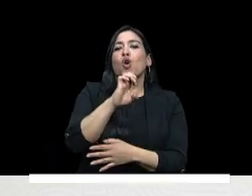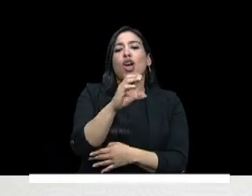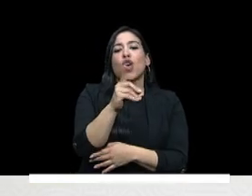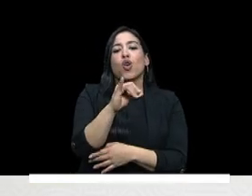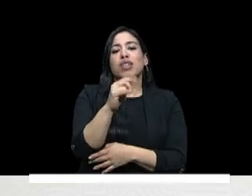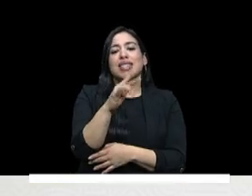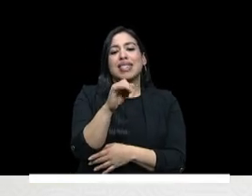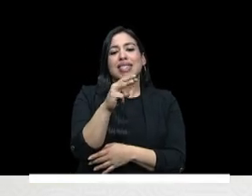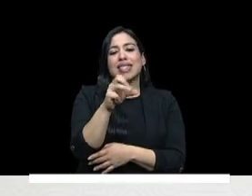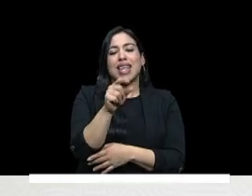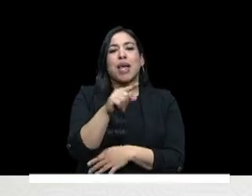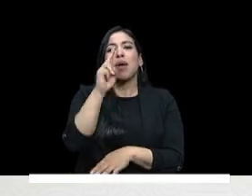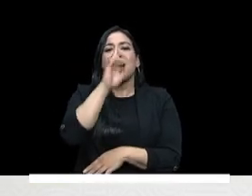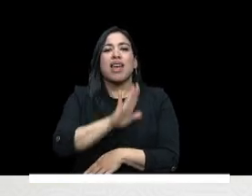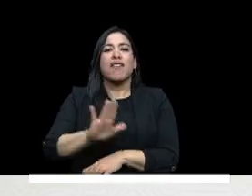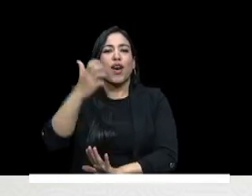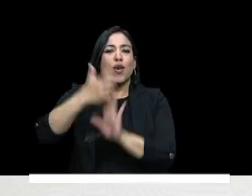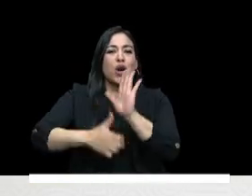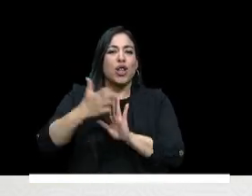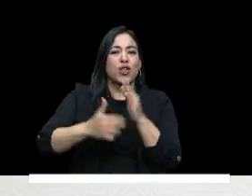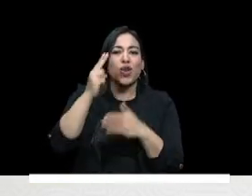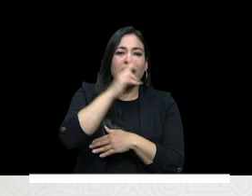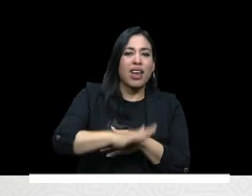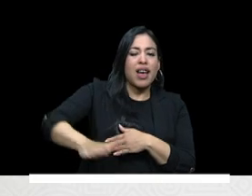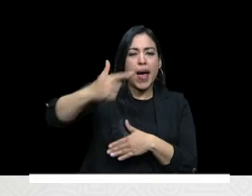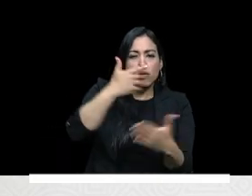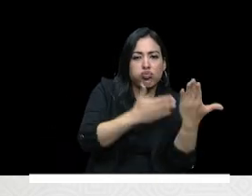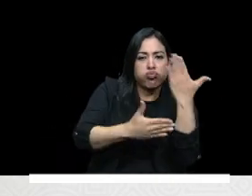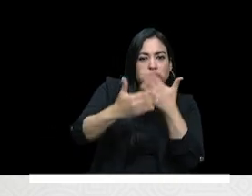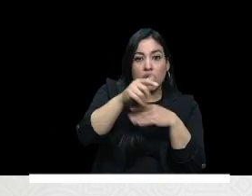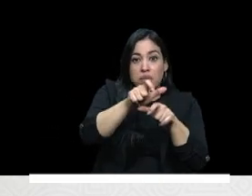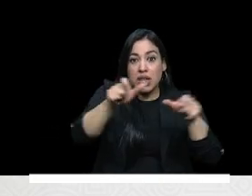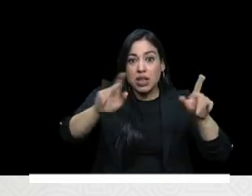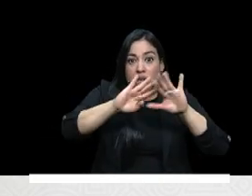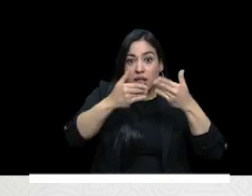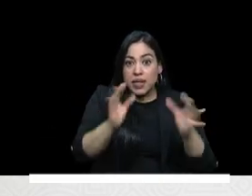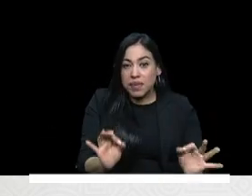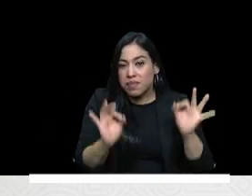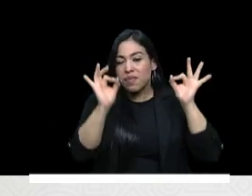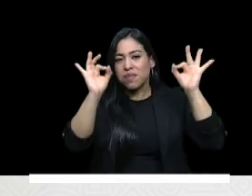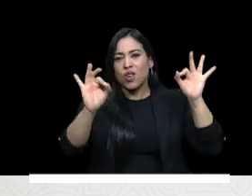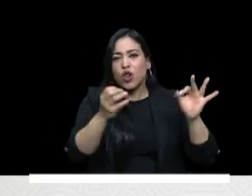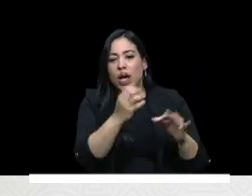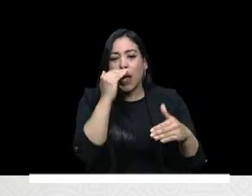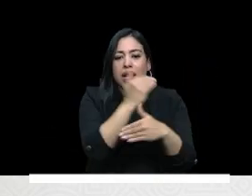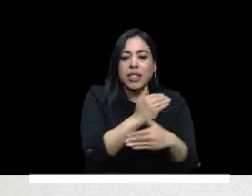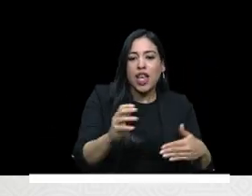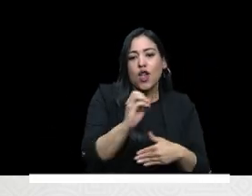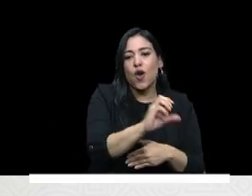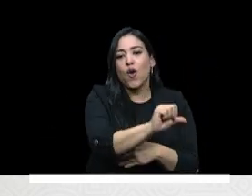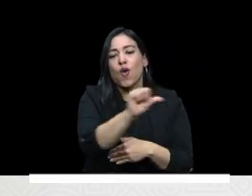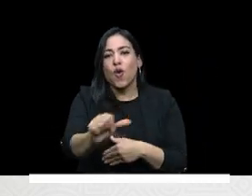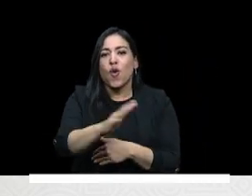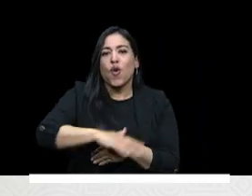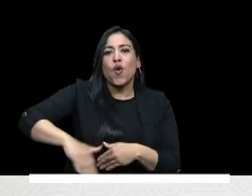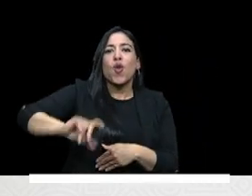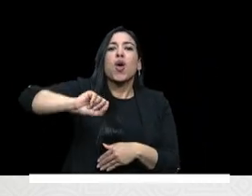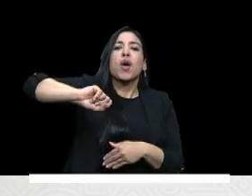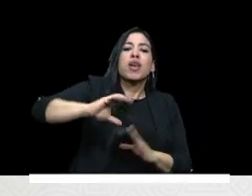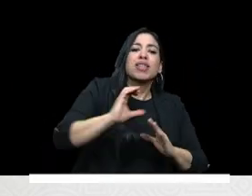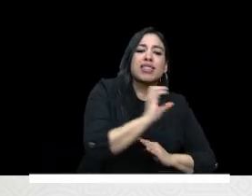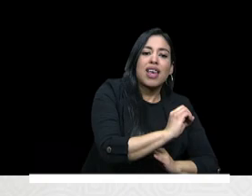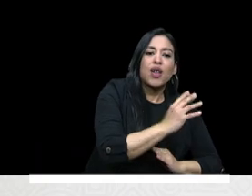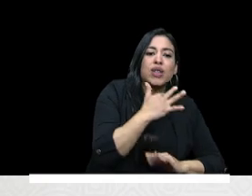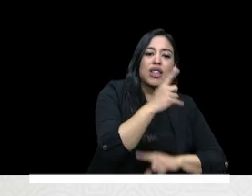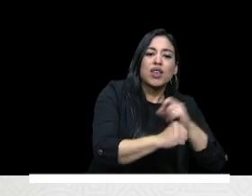de evaluación nacional la medición de la calidad de la educación en niños y niñas en primera